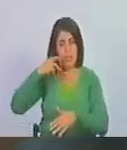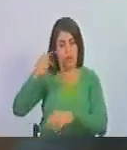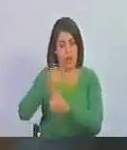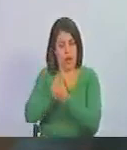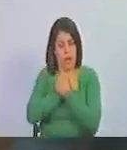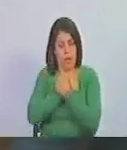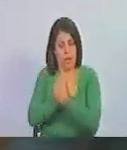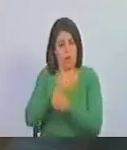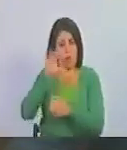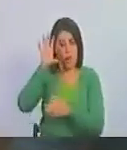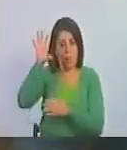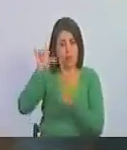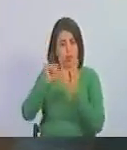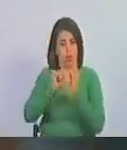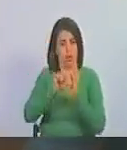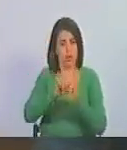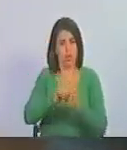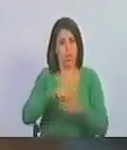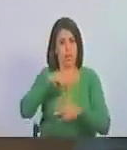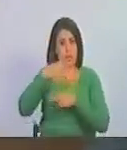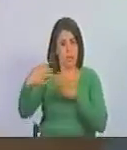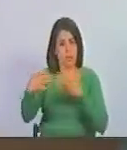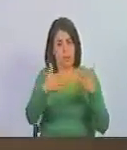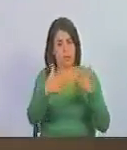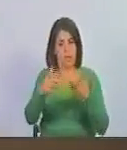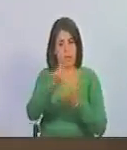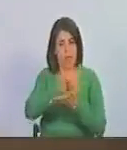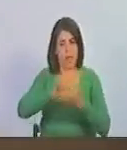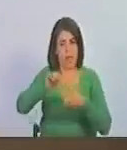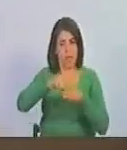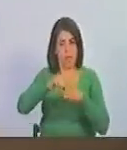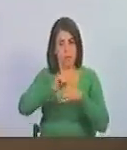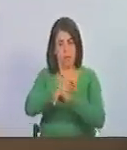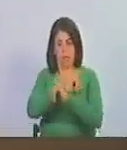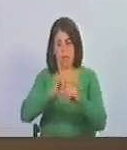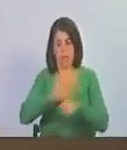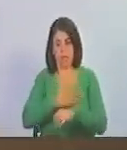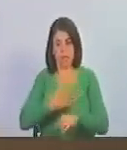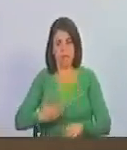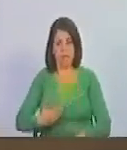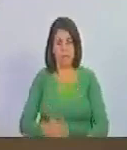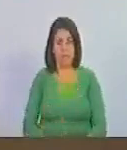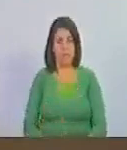amor a la patria heredado de la batalla naval del lago de Maracaibo es todo presidente